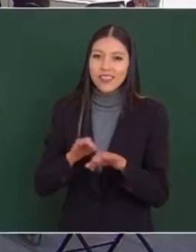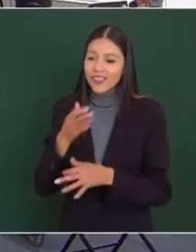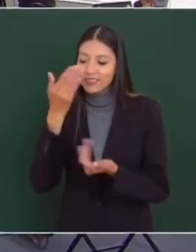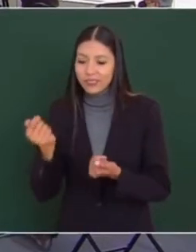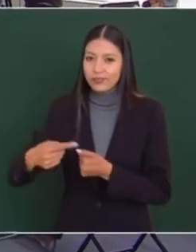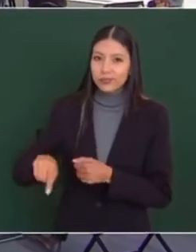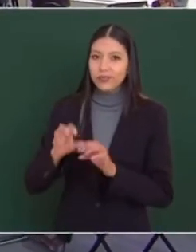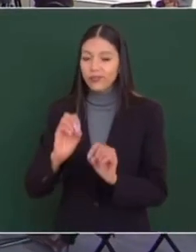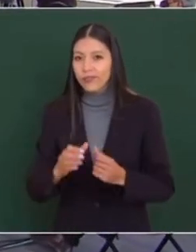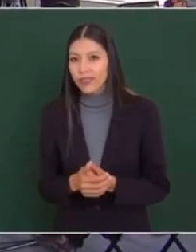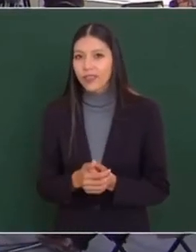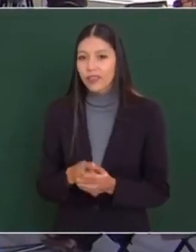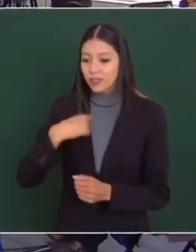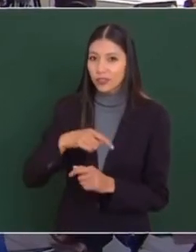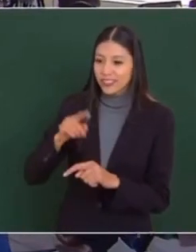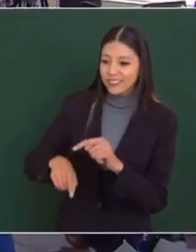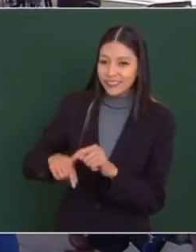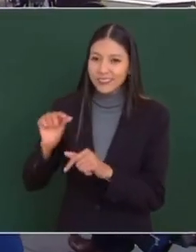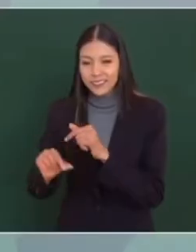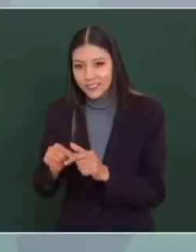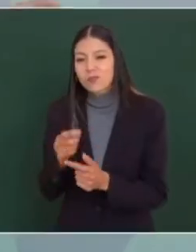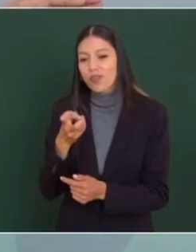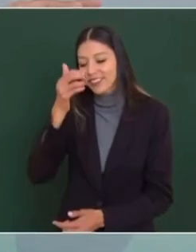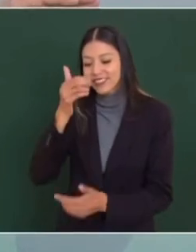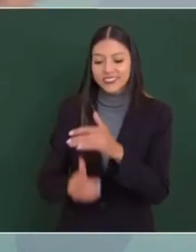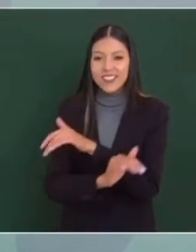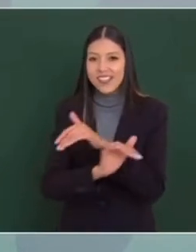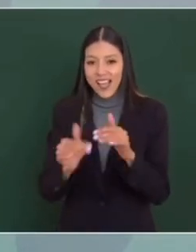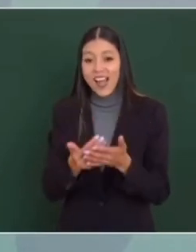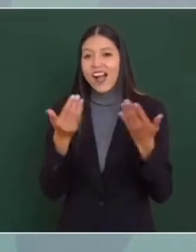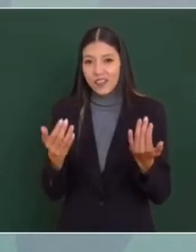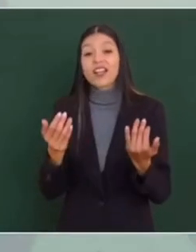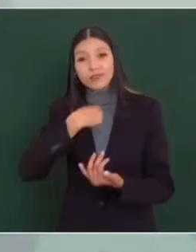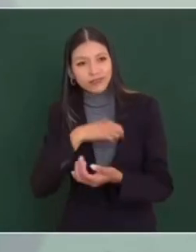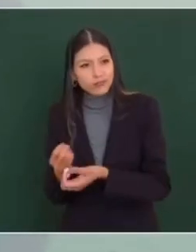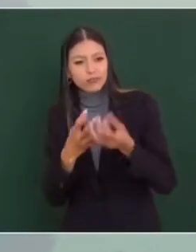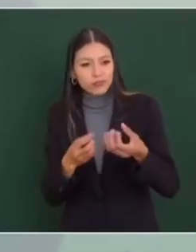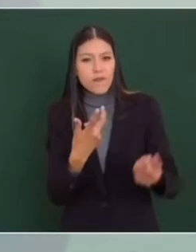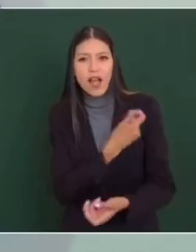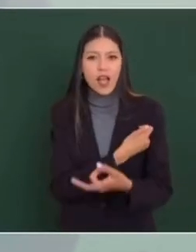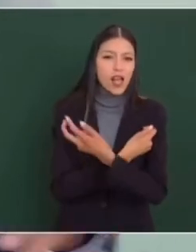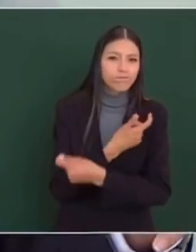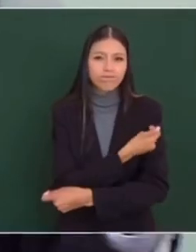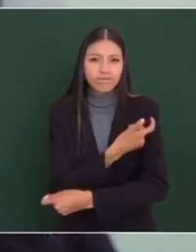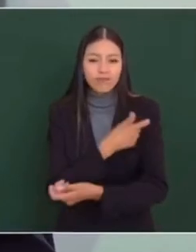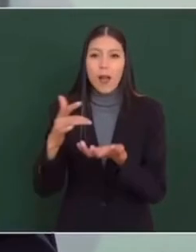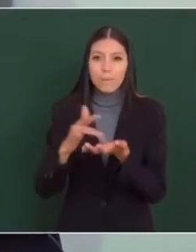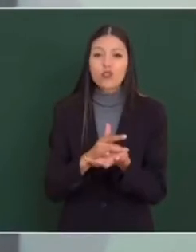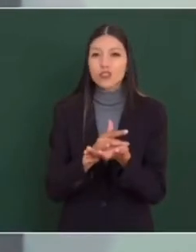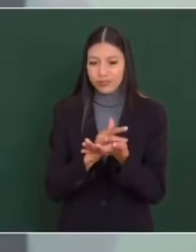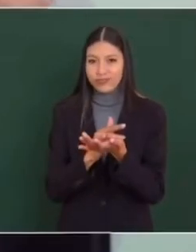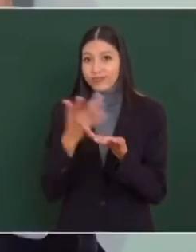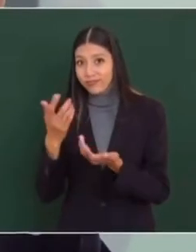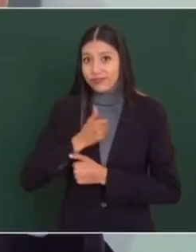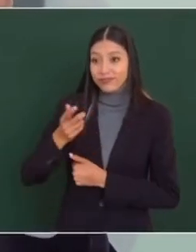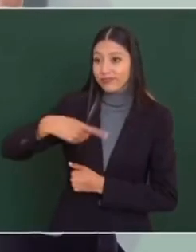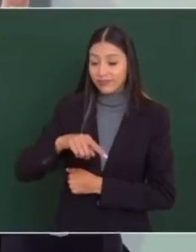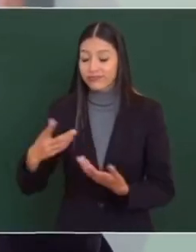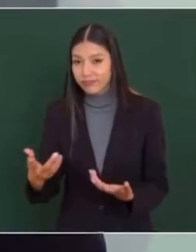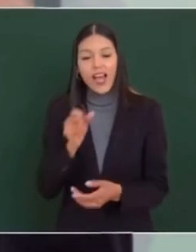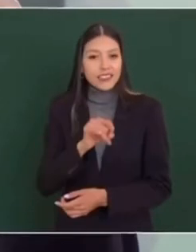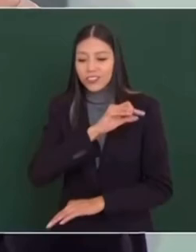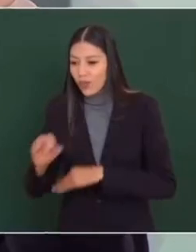sabotaje. Entonces se acabó. Ahora así como distribuimos las vacunas, con el apoyo de las Fuerzas Armadas, así vamos a distribuir